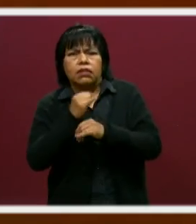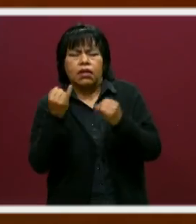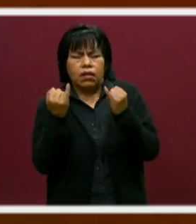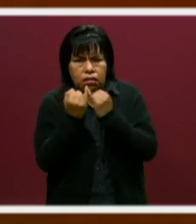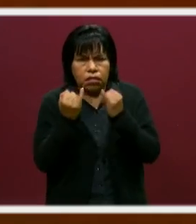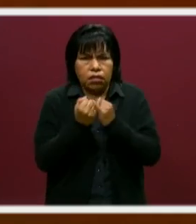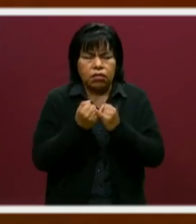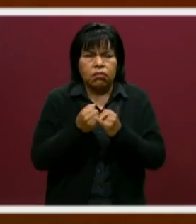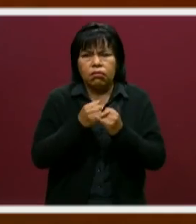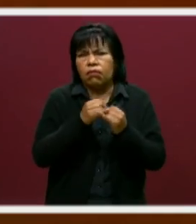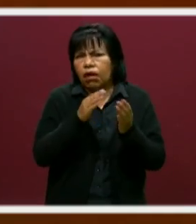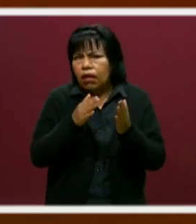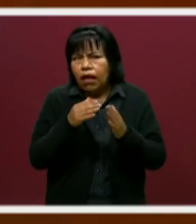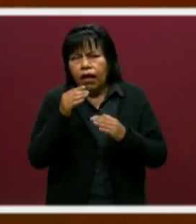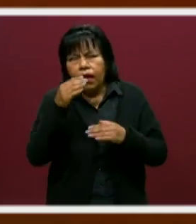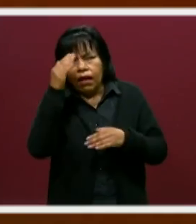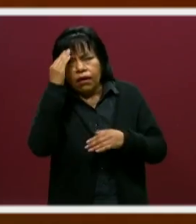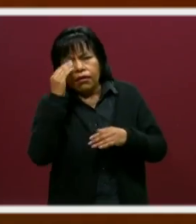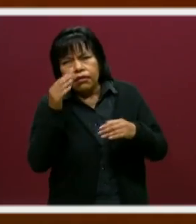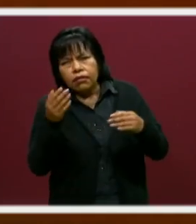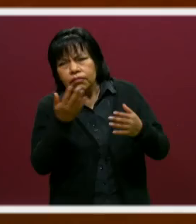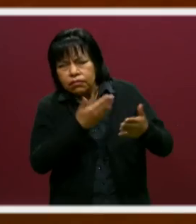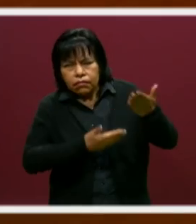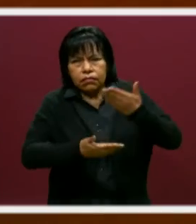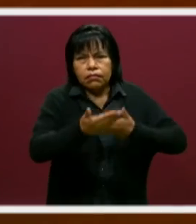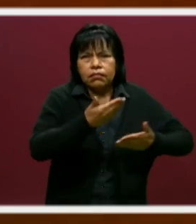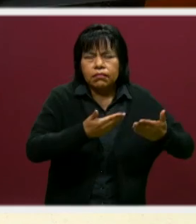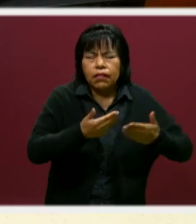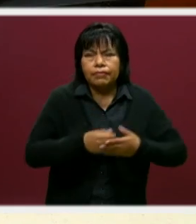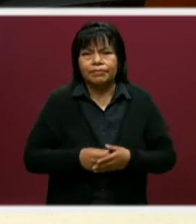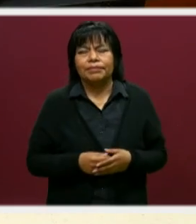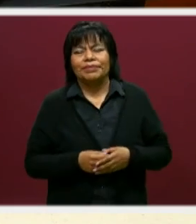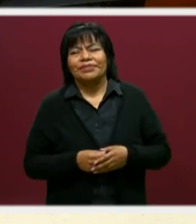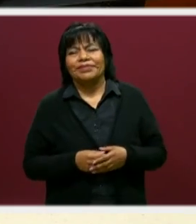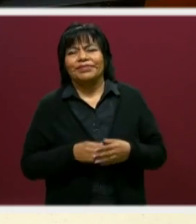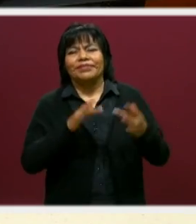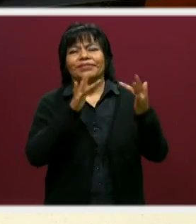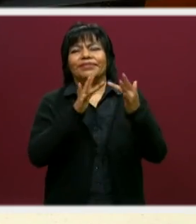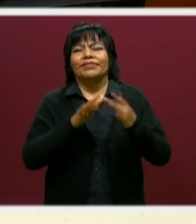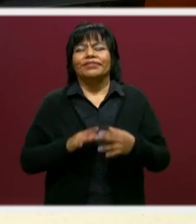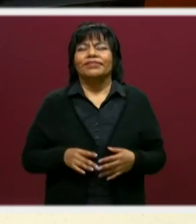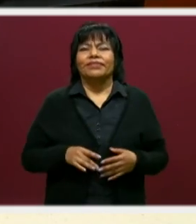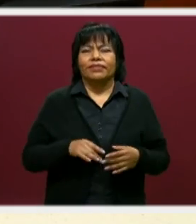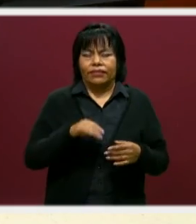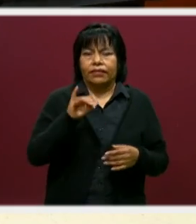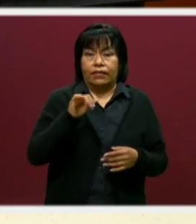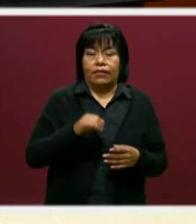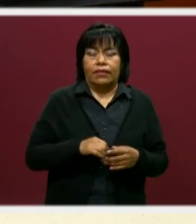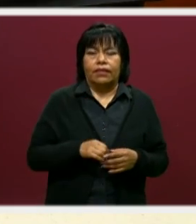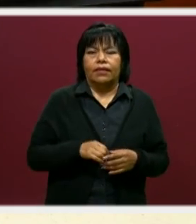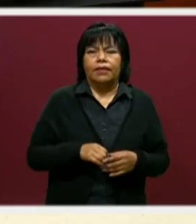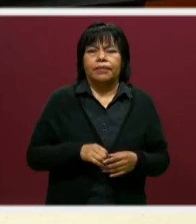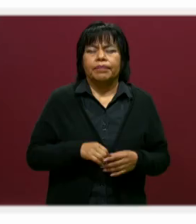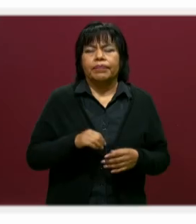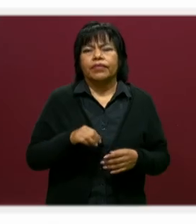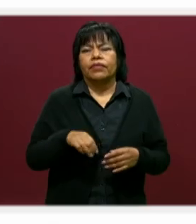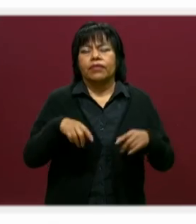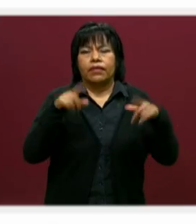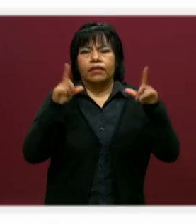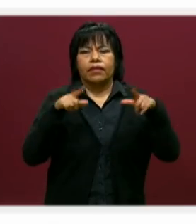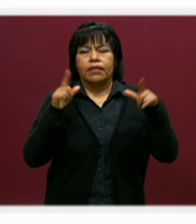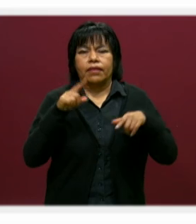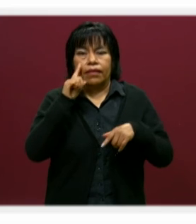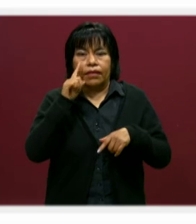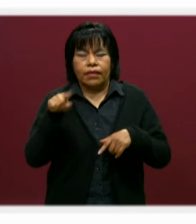aportado lo que son sus conocimientos en conferencia. Perfecto. ¿Pues redes sociales tienen rápidamente? Sí, sí, tenemos nuestra página